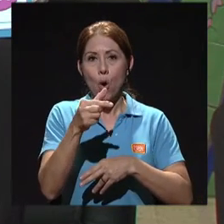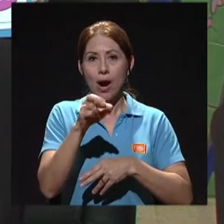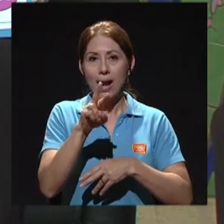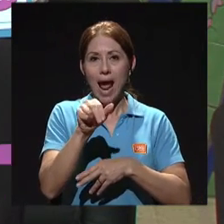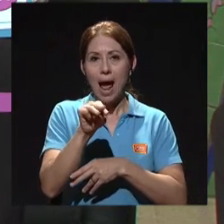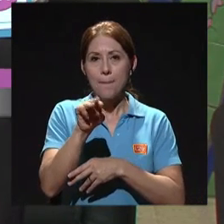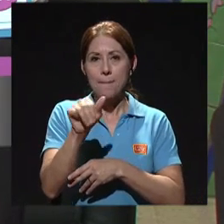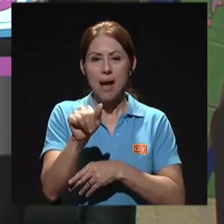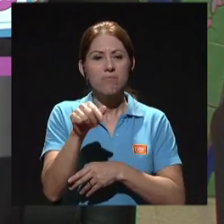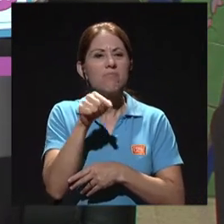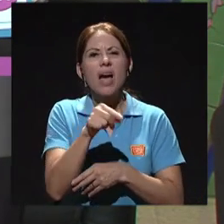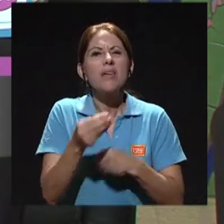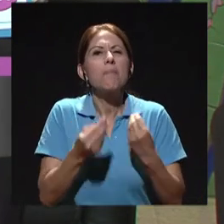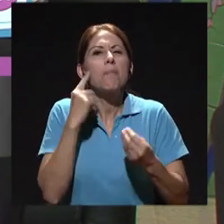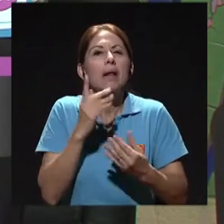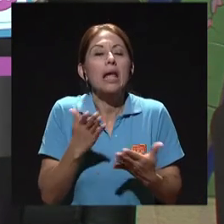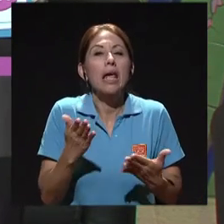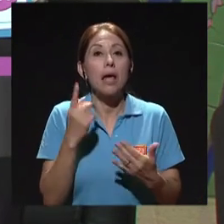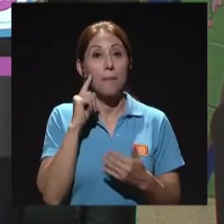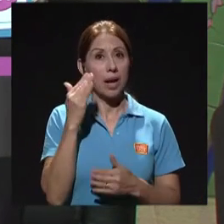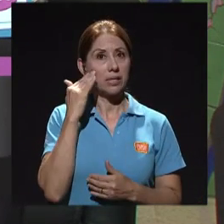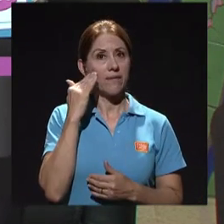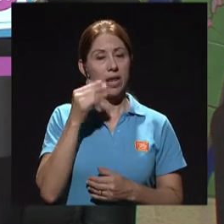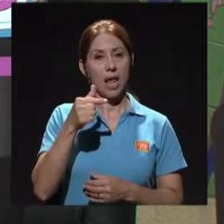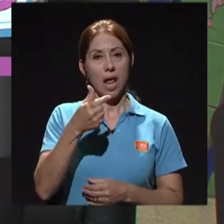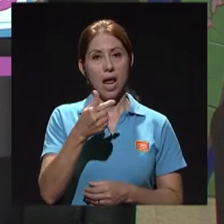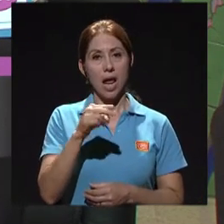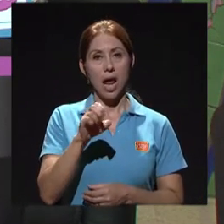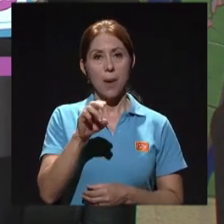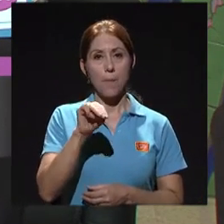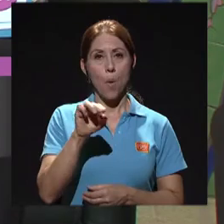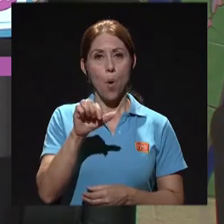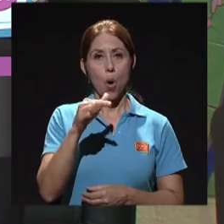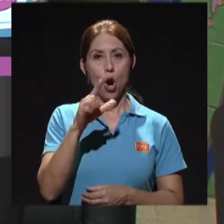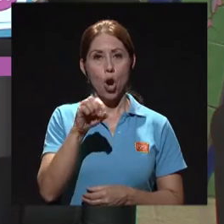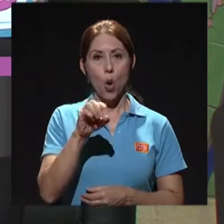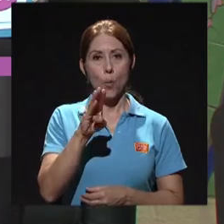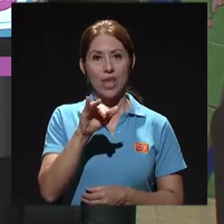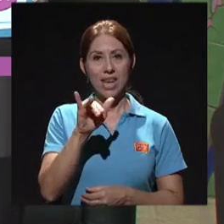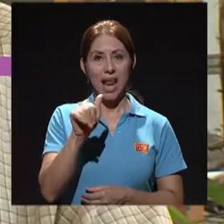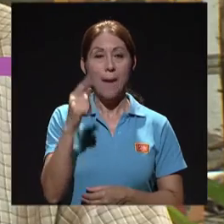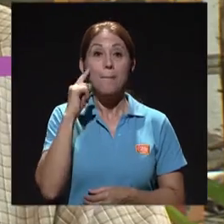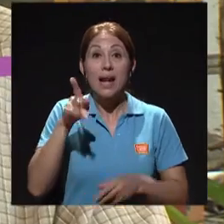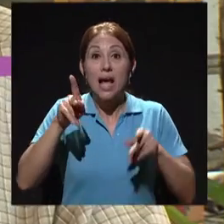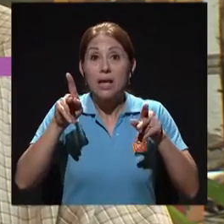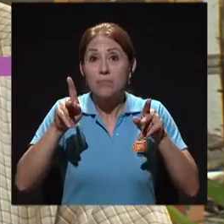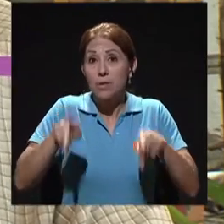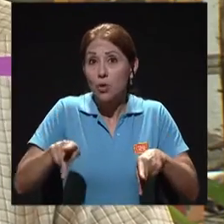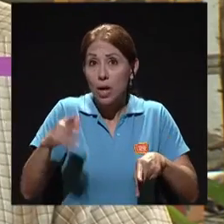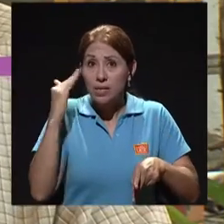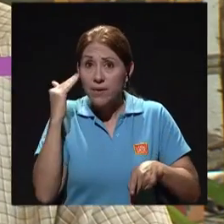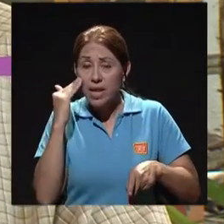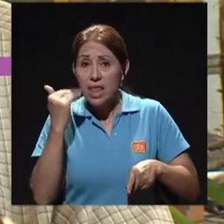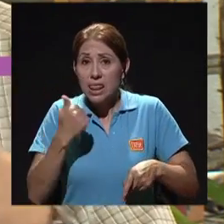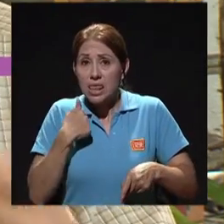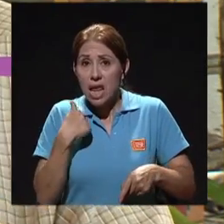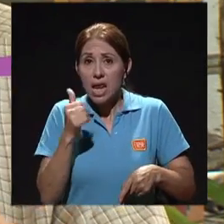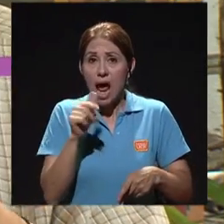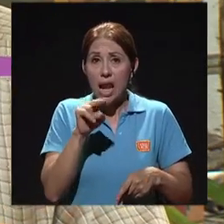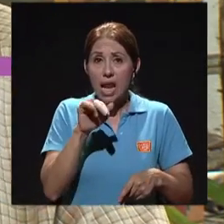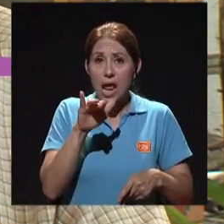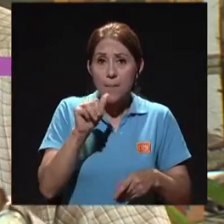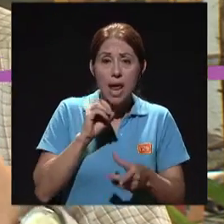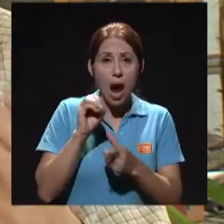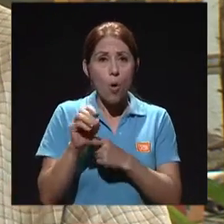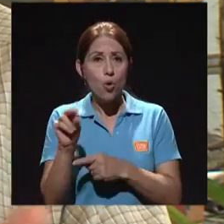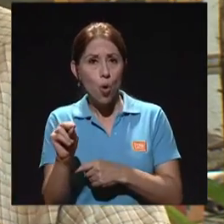hemograma? ¿Cómo está la hemoglobina? O si un paciente tiene o no tiene anemia. ¿Cómo están los glóbulos rojos? Que se relacionan